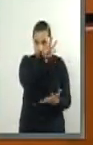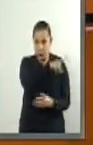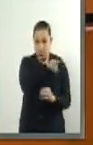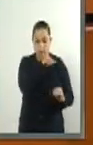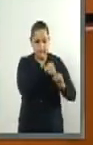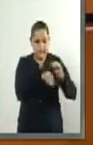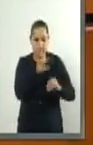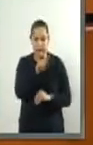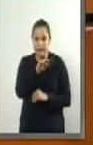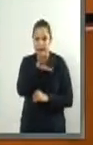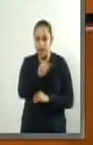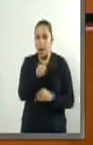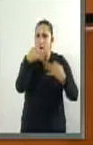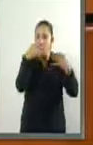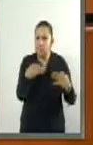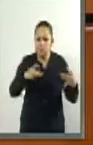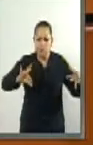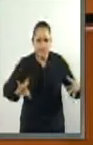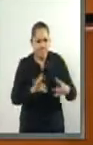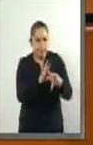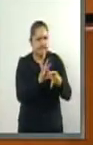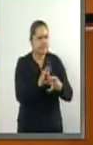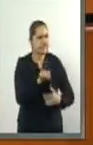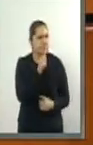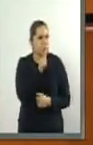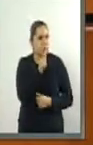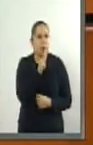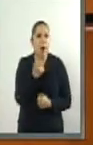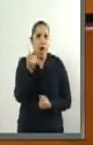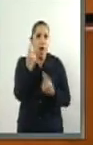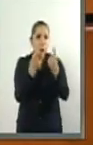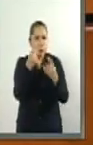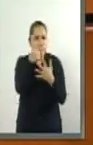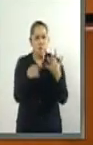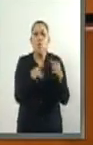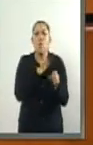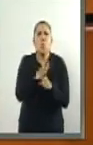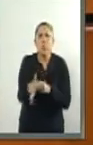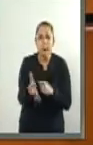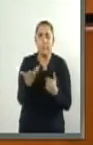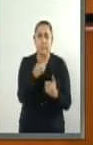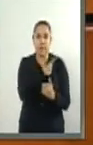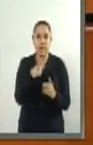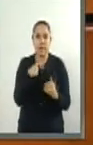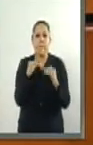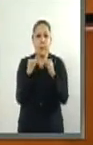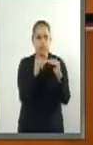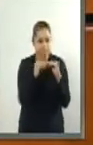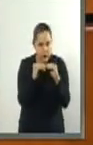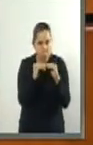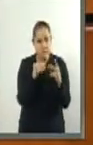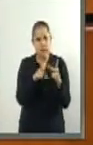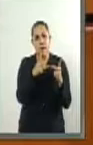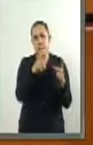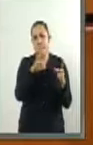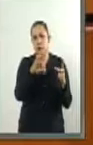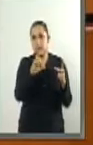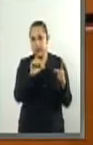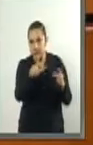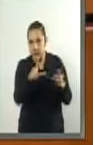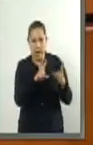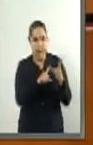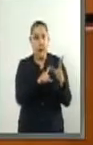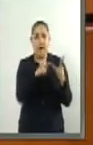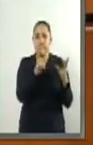a los que nos referimos son los principios de igualdad procesal imparcialidad y no